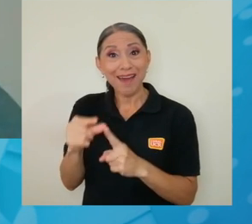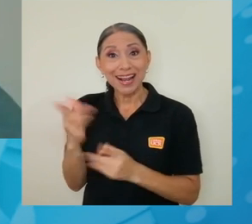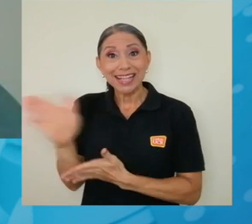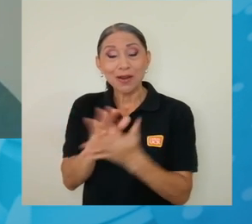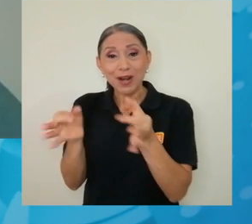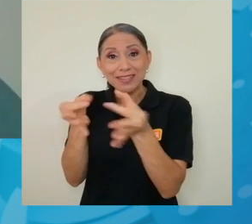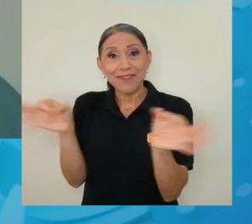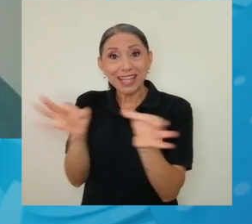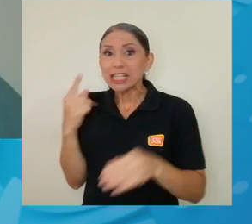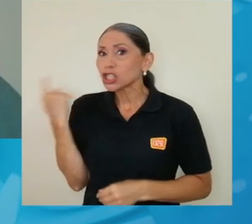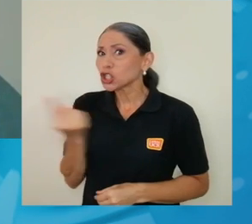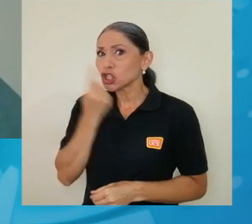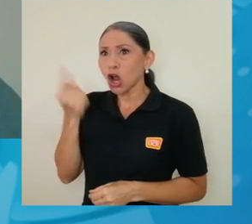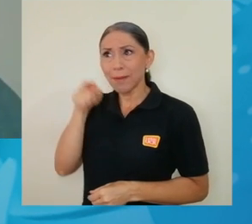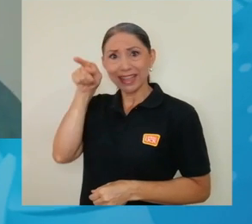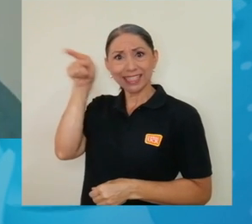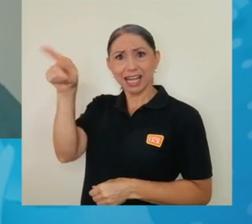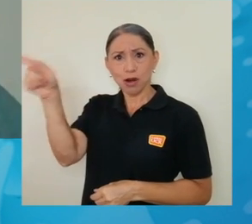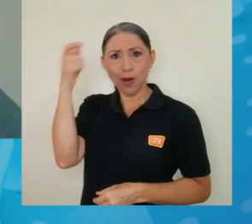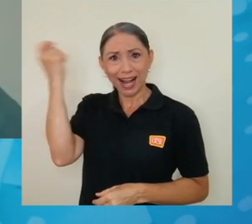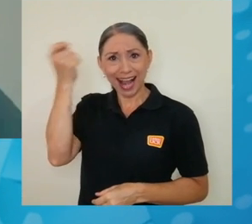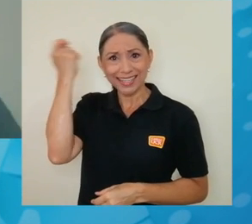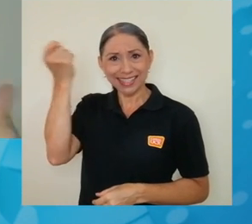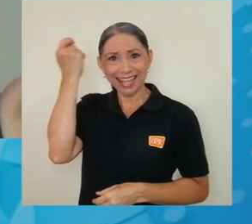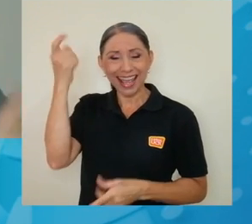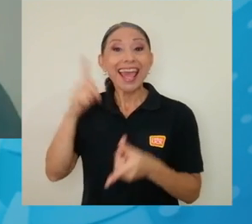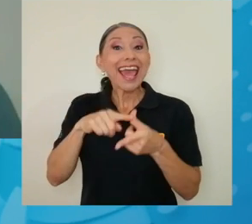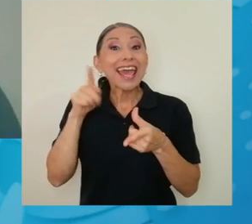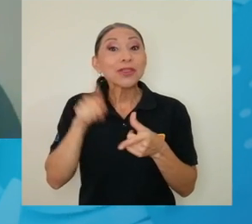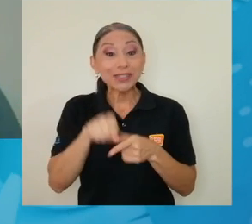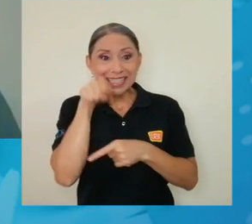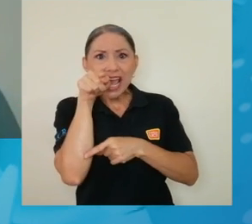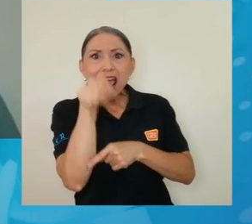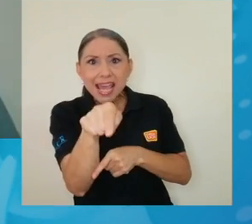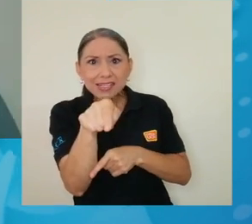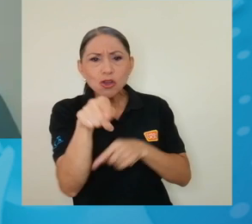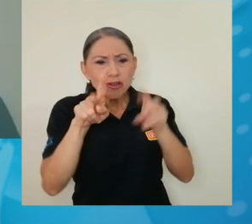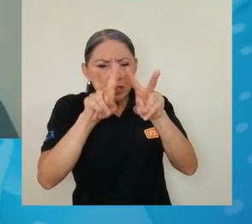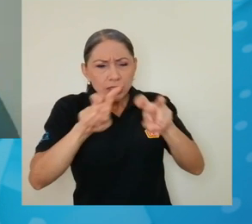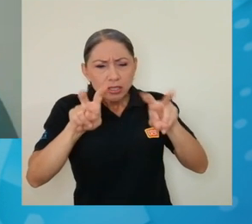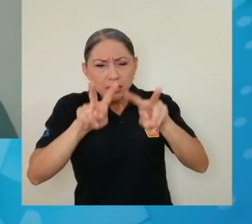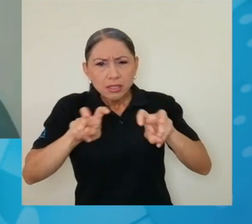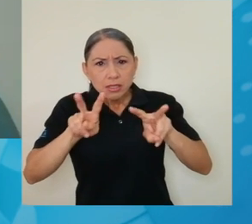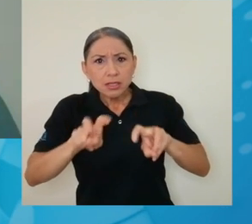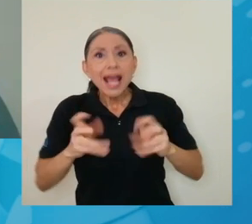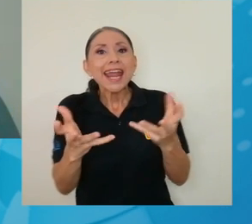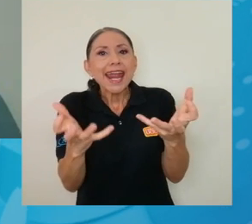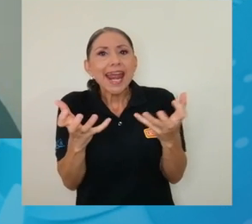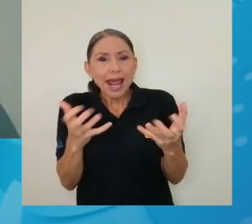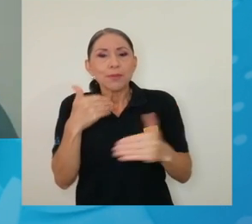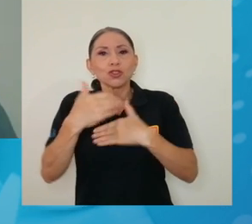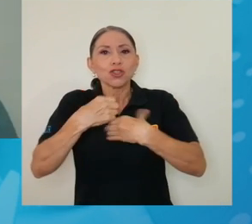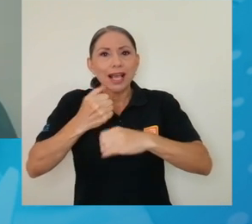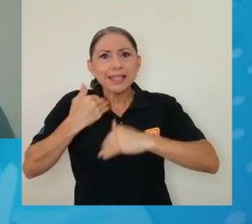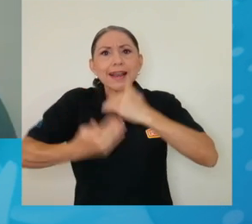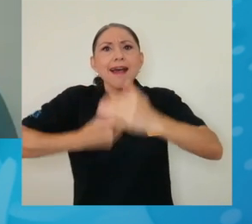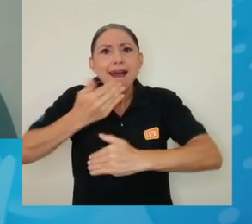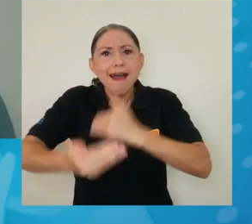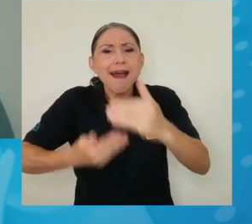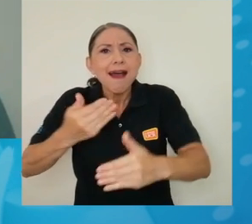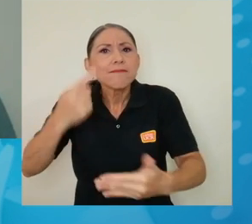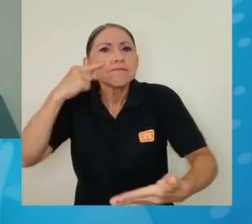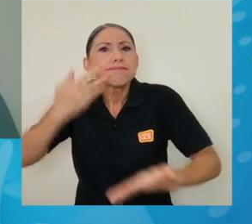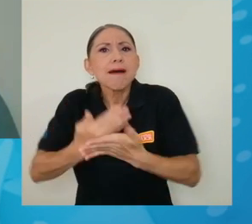frases que se utilizan solo en Guanacaste. Entonces, esa exploración queremos seguirla realizando y